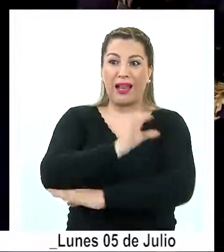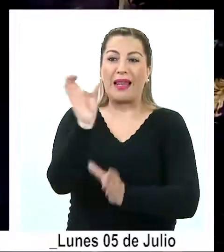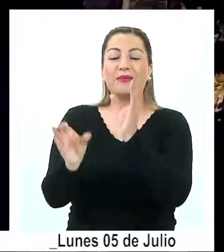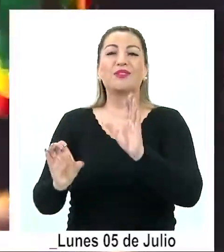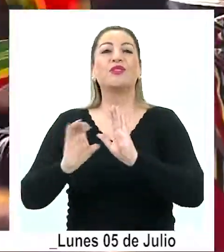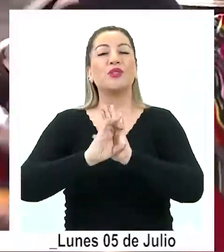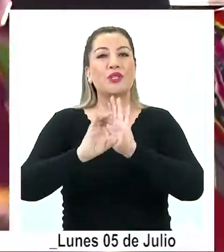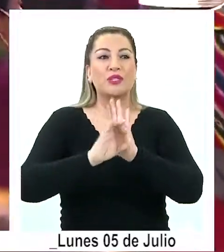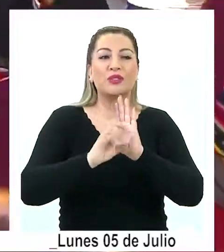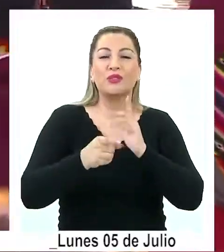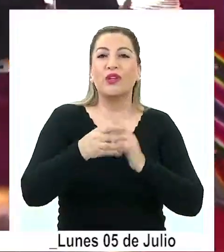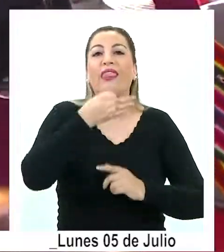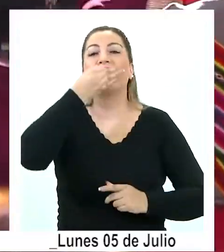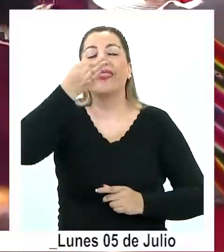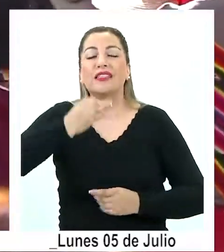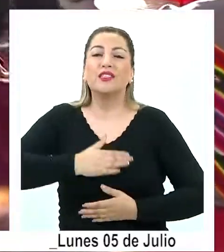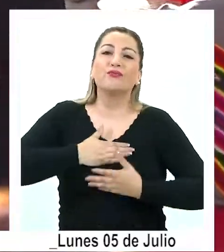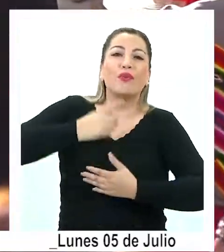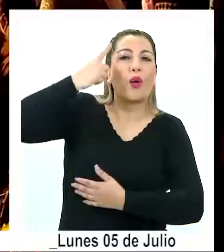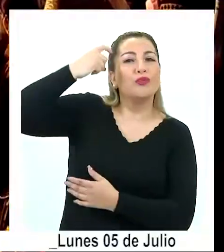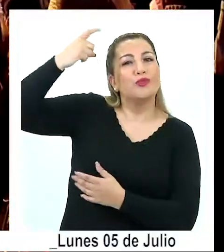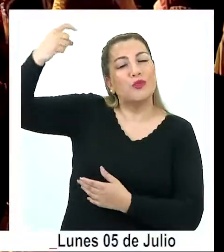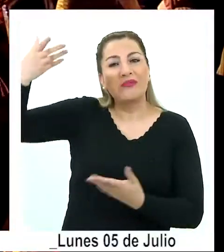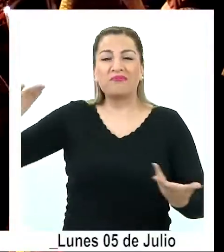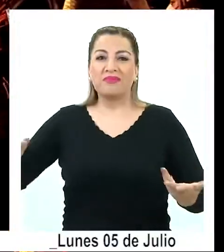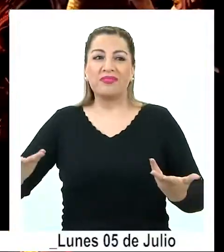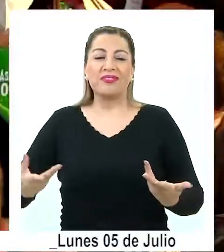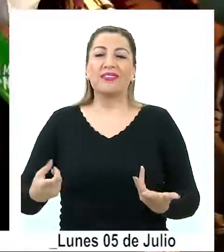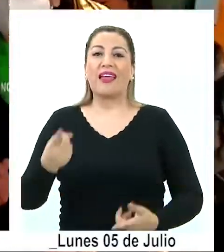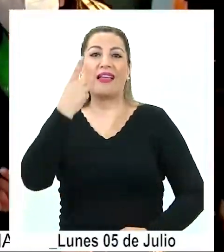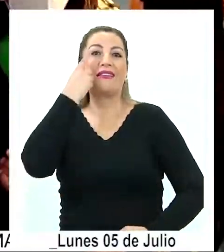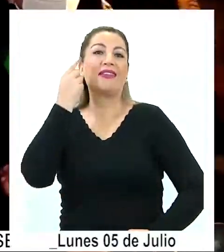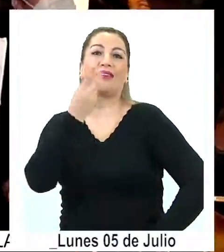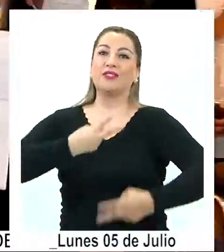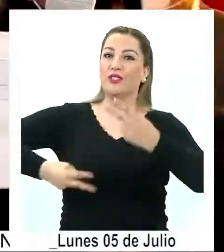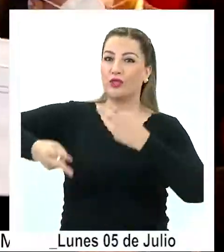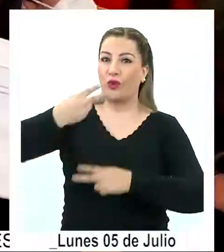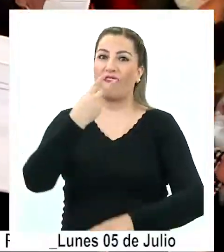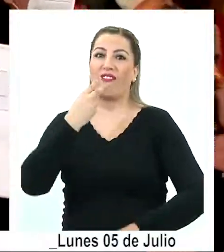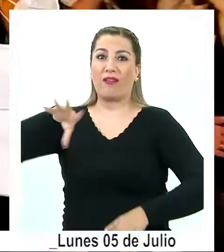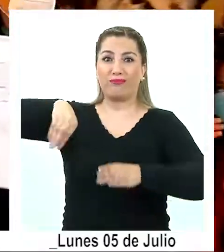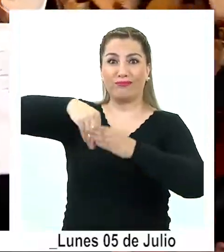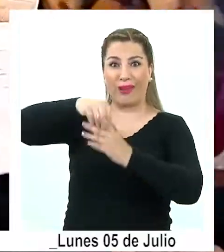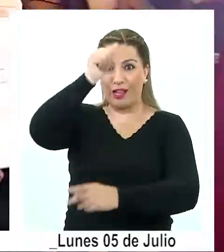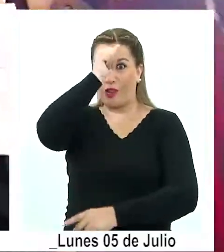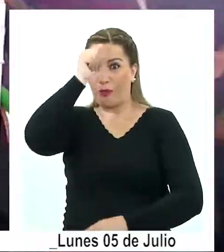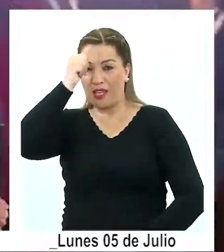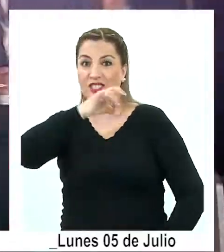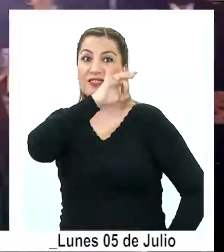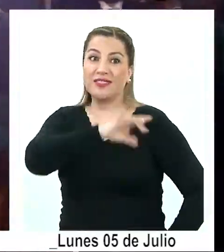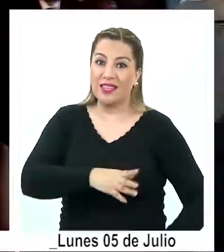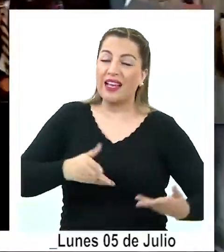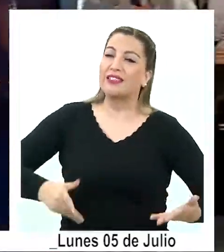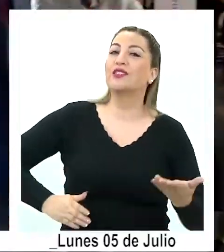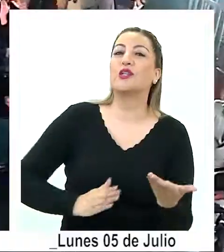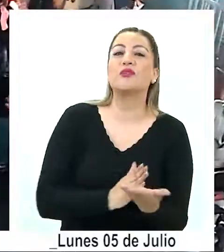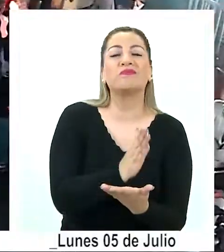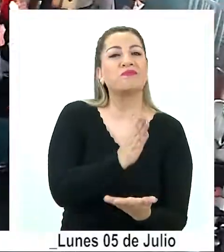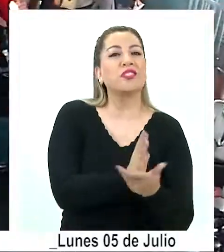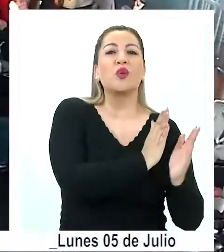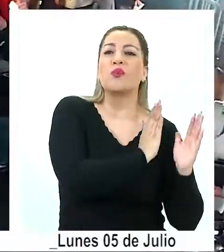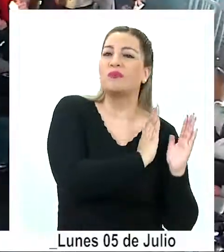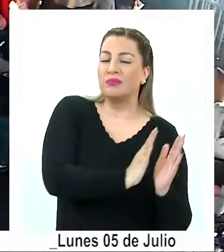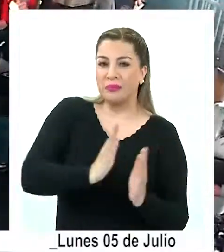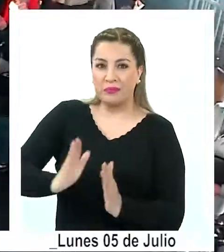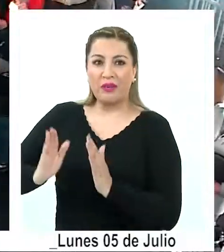los constituyentes expresaron sus anhelos y esperanzas de que la jornada histórica que vivieron este domingo sea el